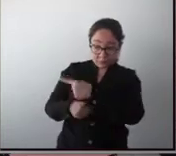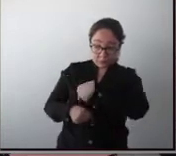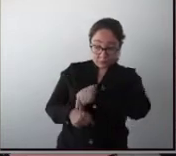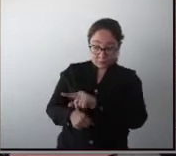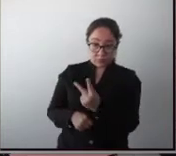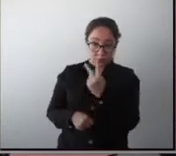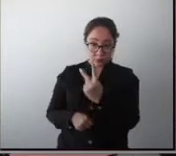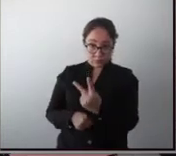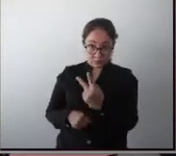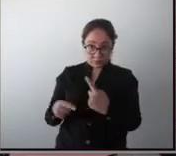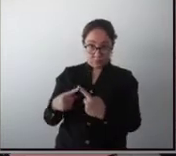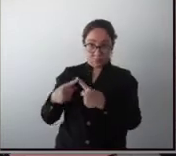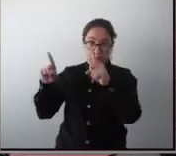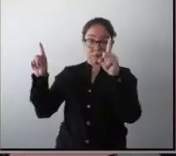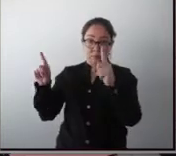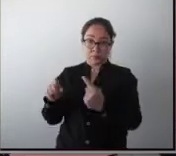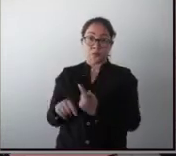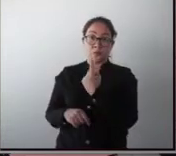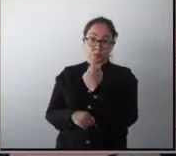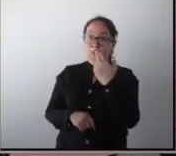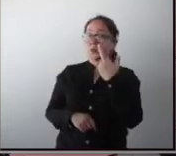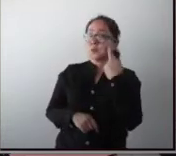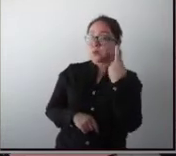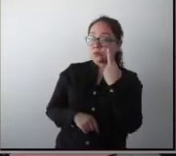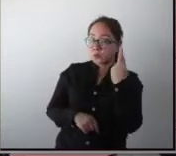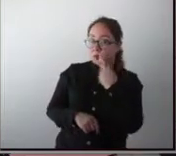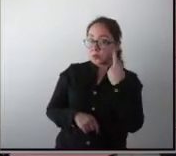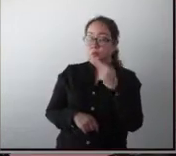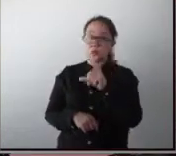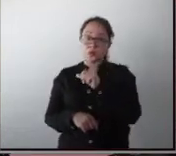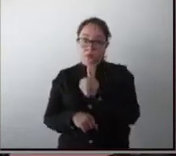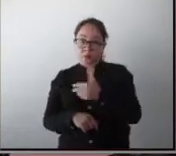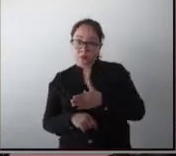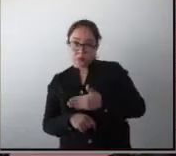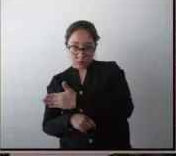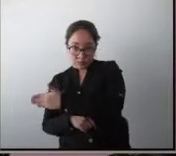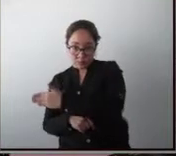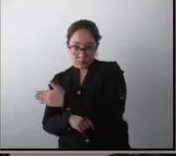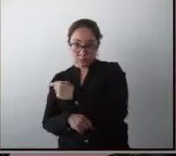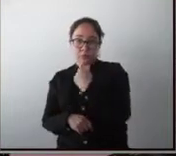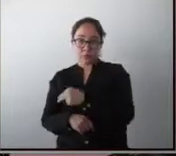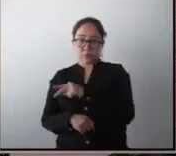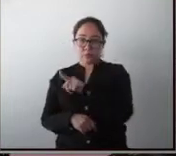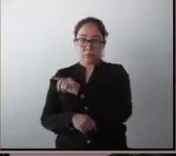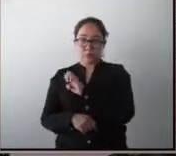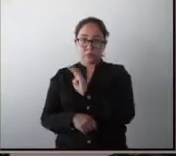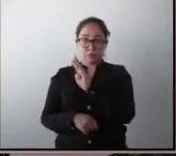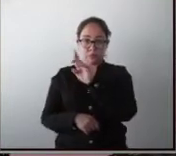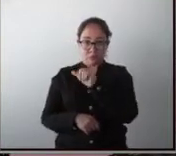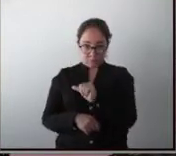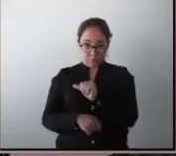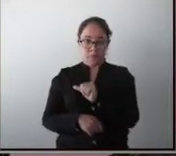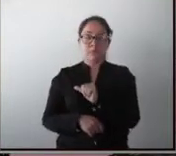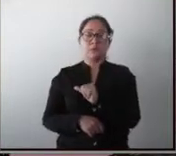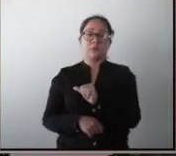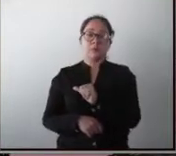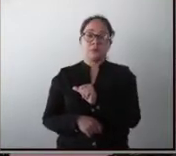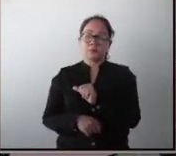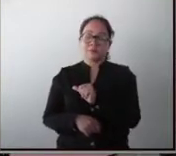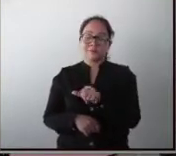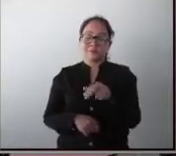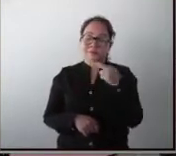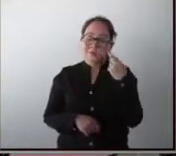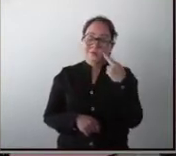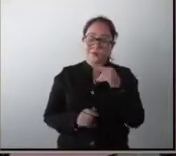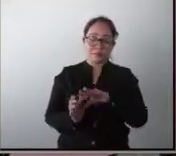modelos, uno en la rata y otro en un pez, que es el pez cebra. Finalmente dejamos de trabajar